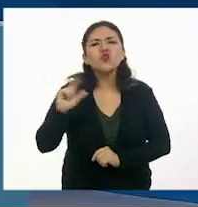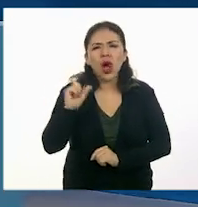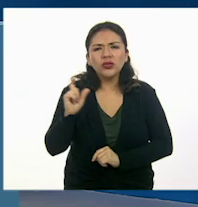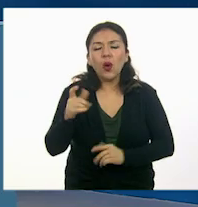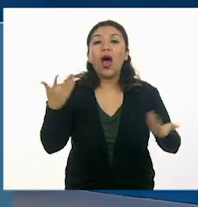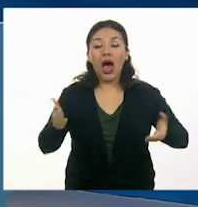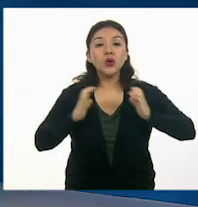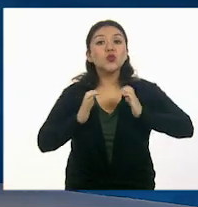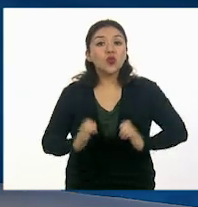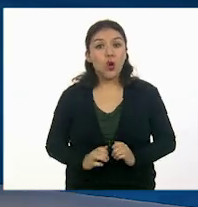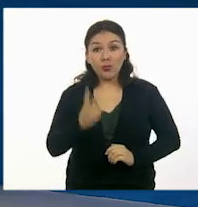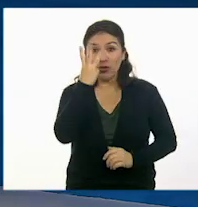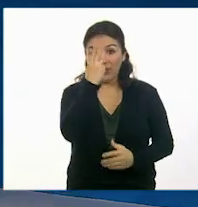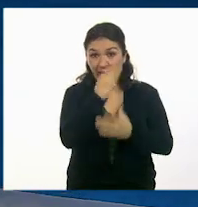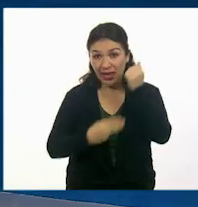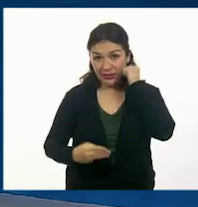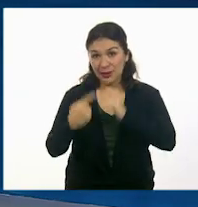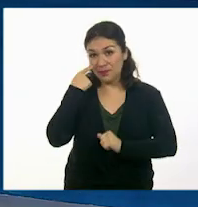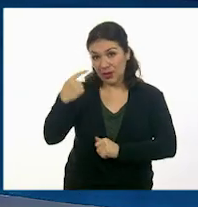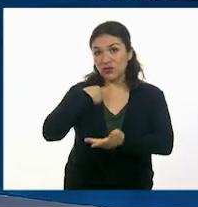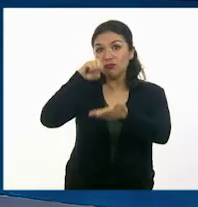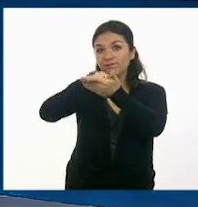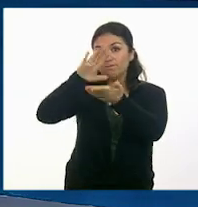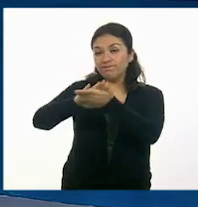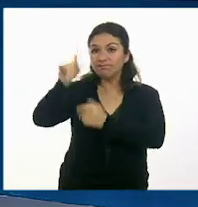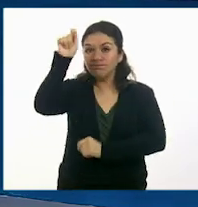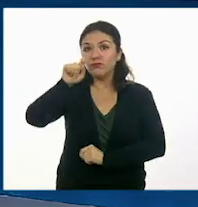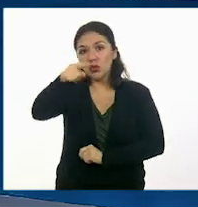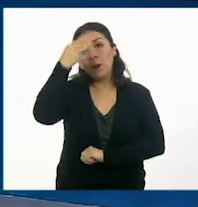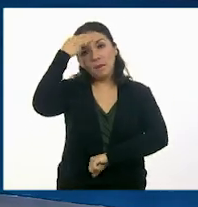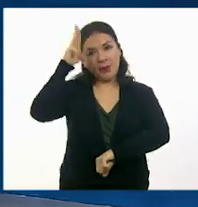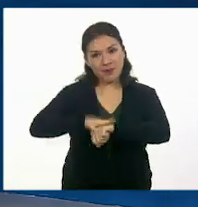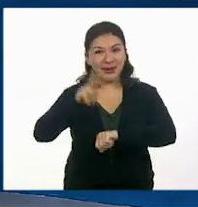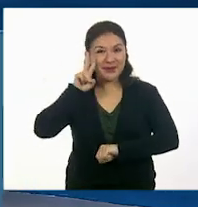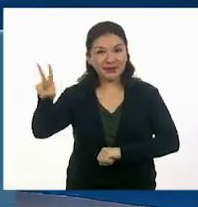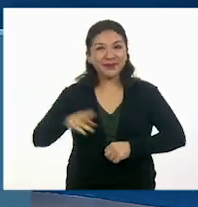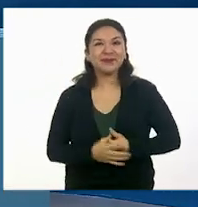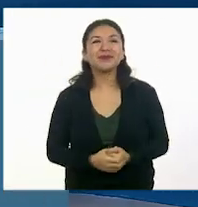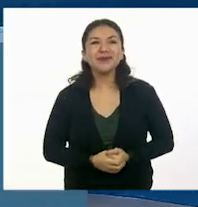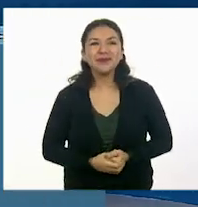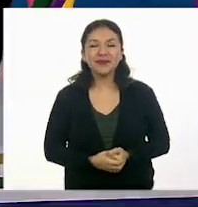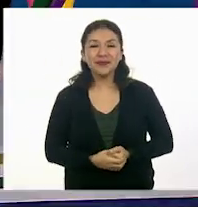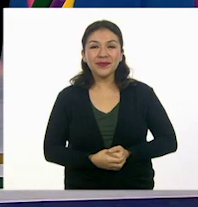cuerpo. Vamos a tenerlos aquí para que los tengan bien presentes. Muy bien.